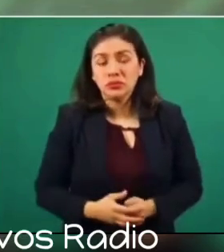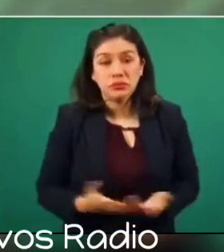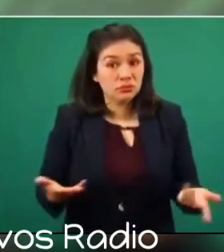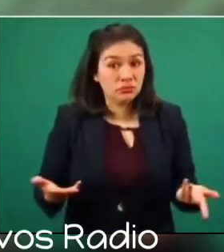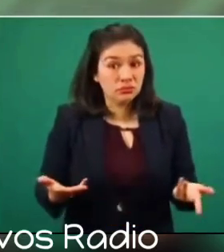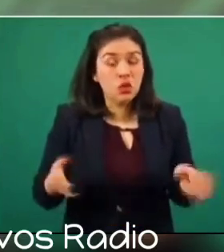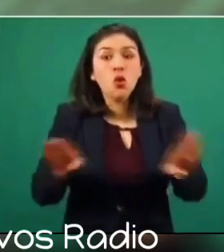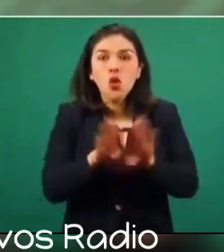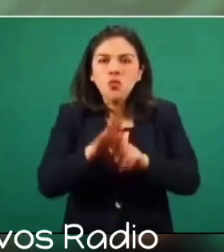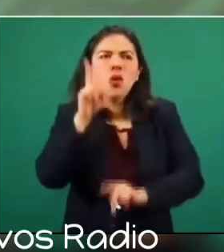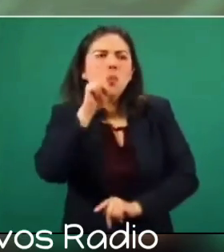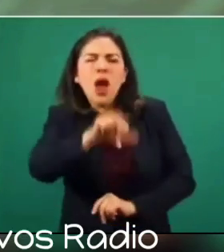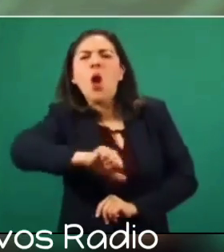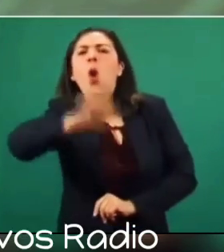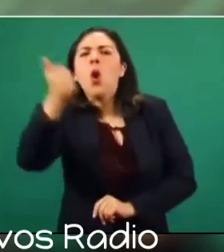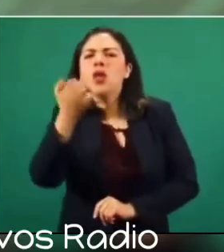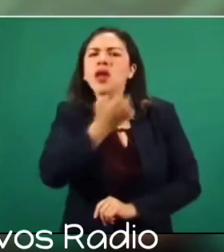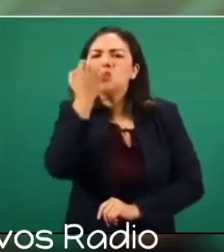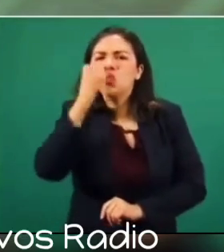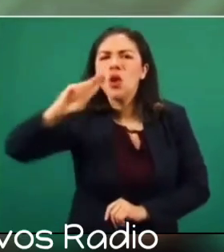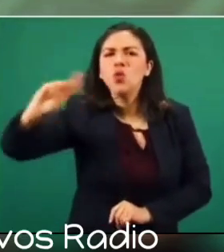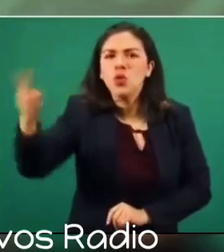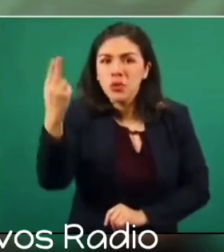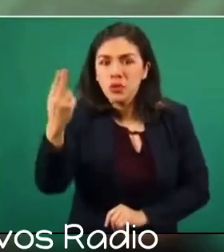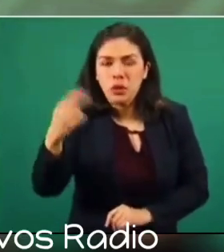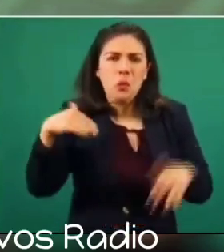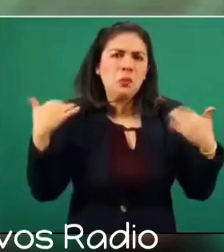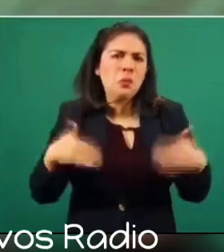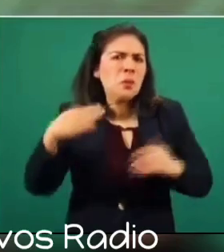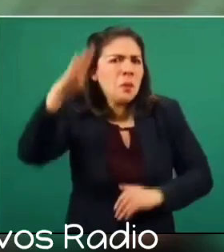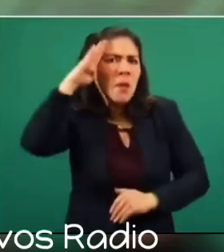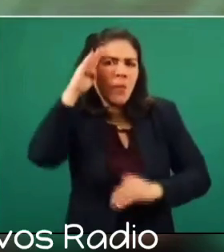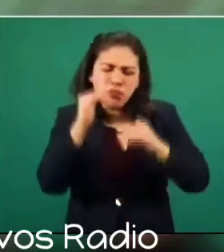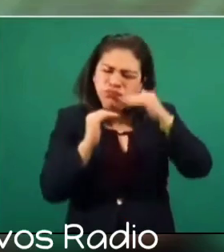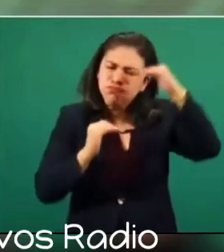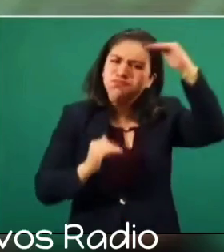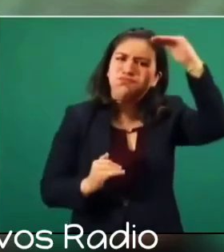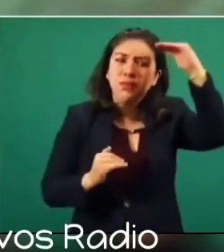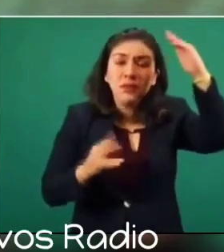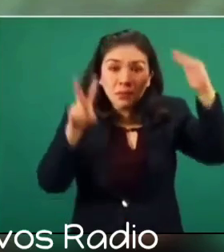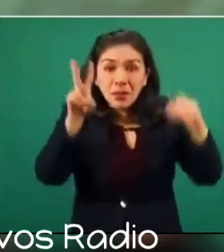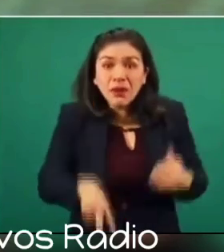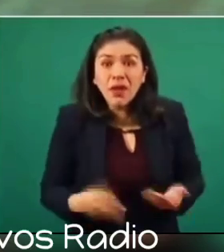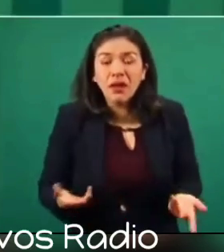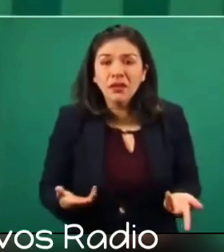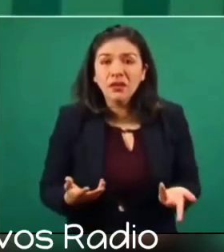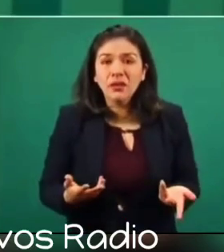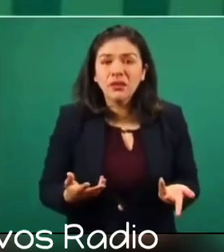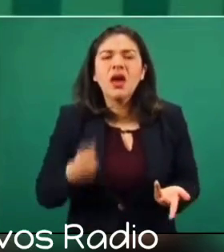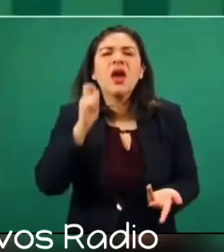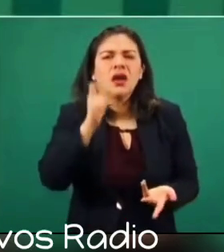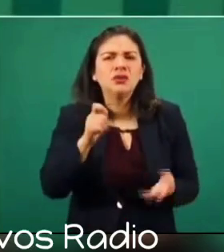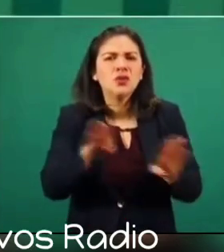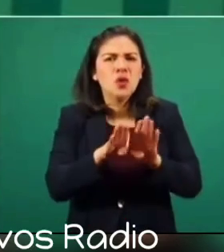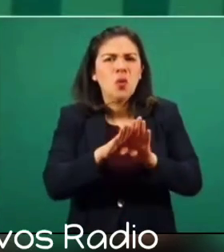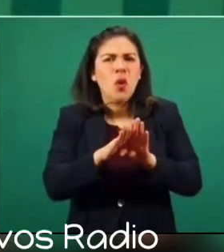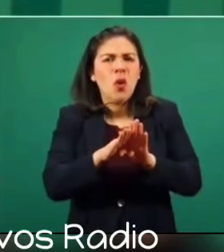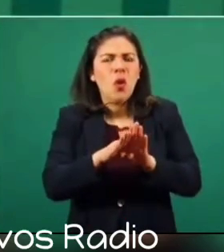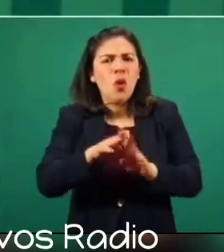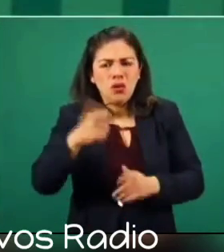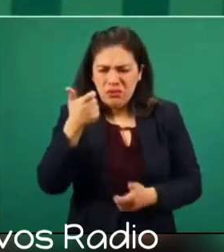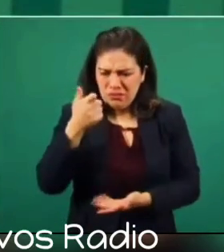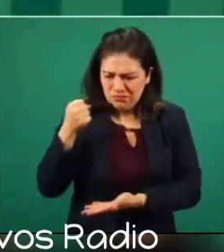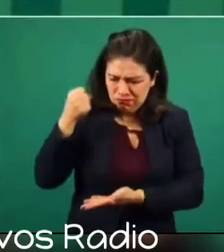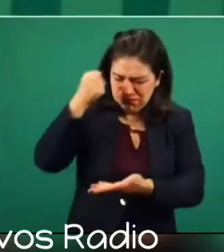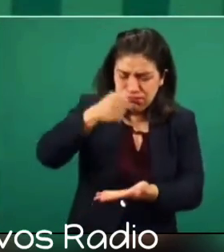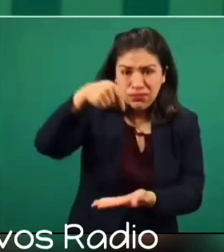Si se compara con otras universidades, resulta que es un presupuesto